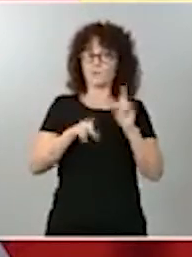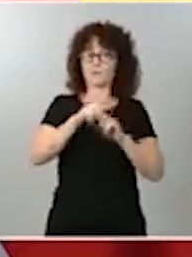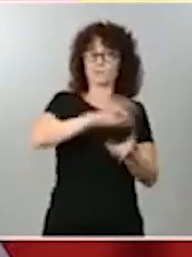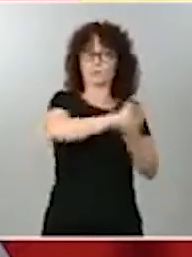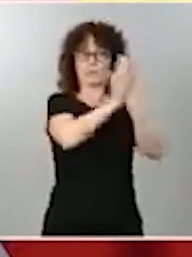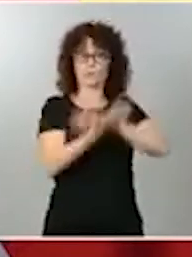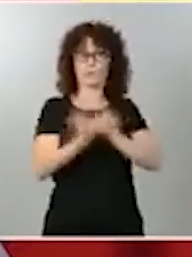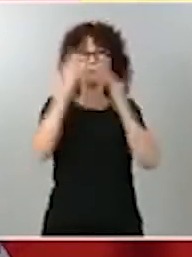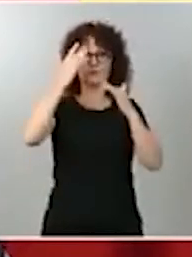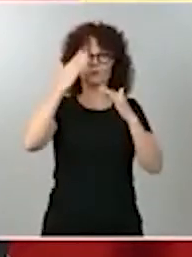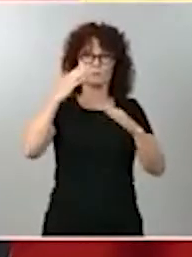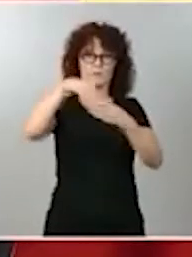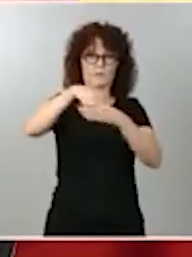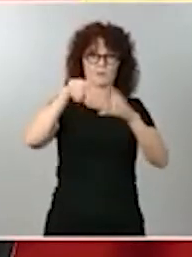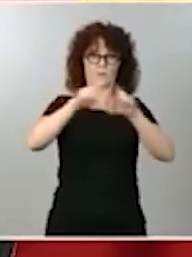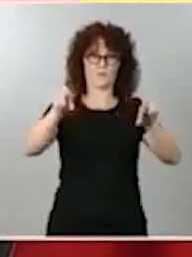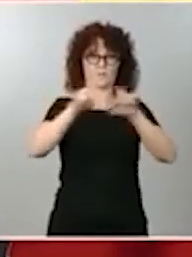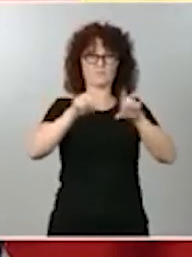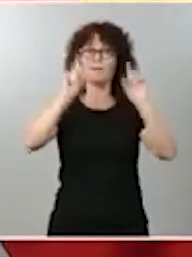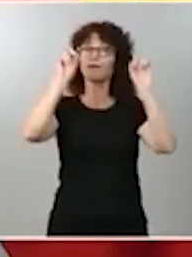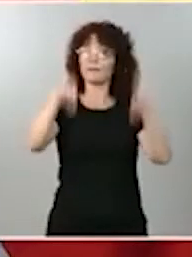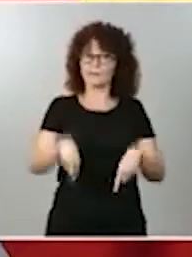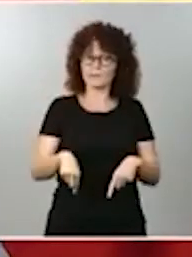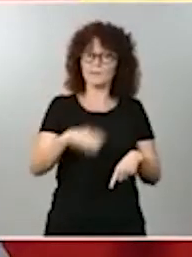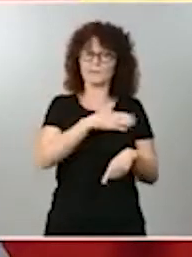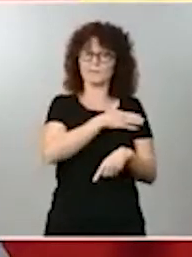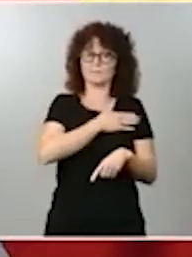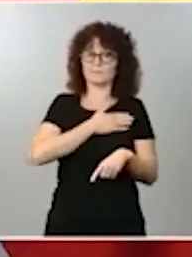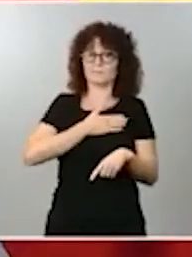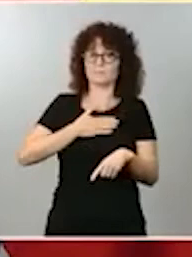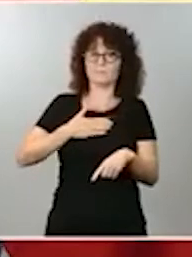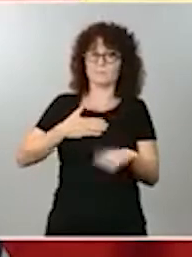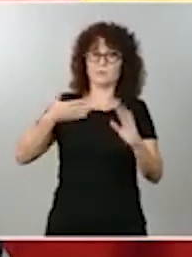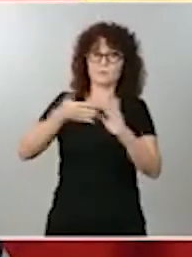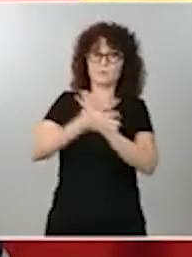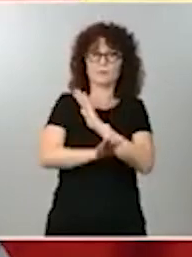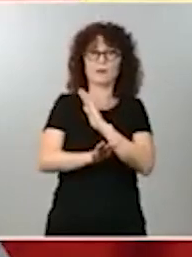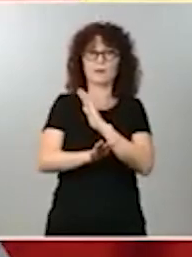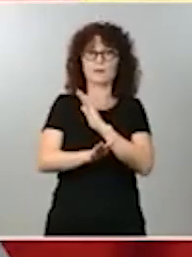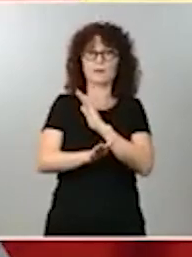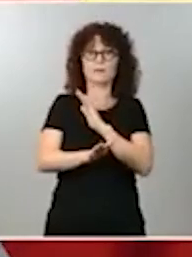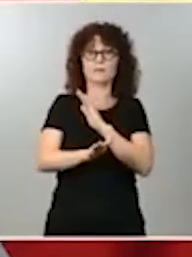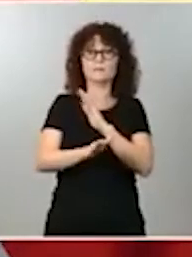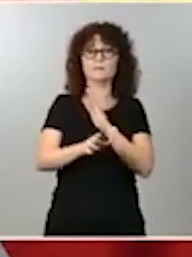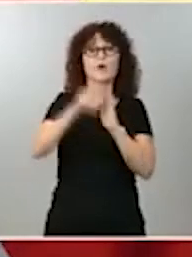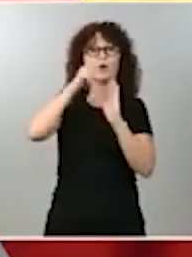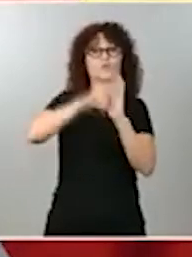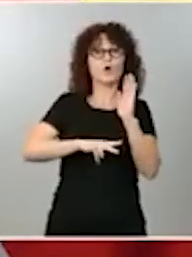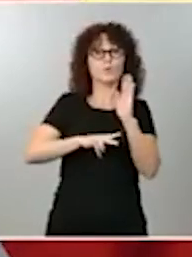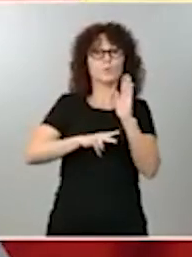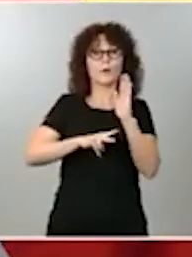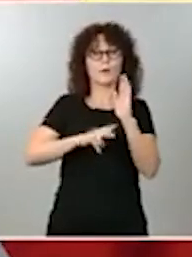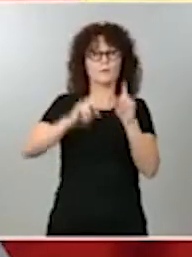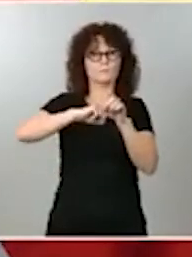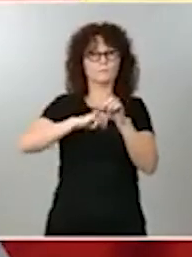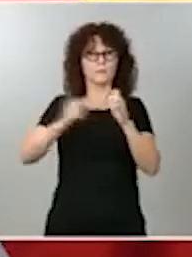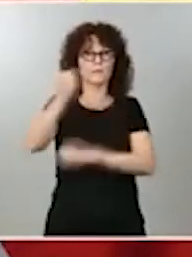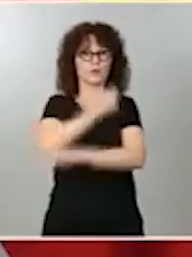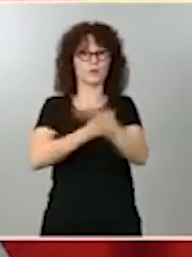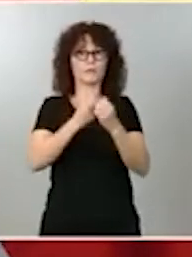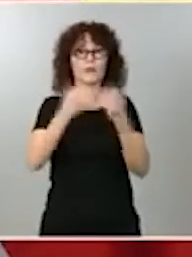además, permítanme señalarles que, en términos económicos, no es una norma neutra, es una norma, en términos económicos, muy